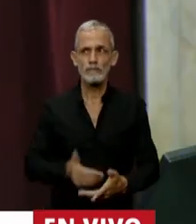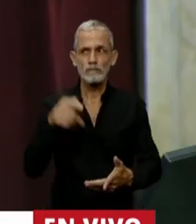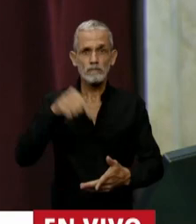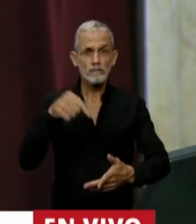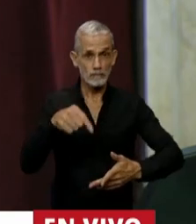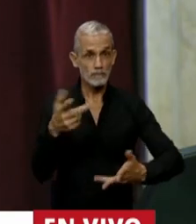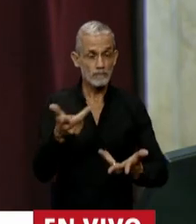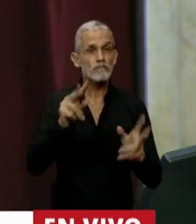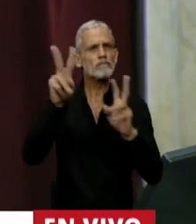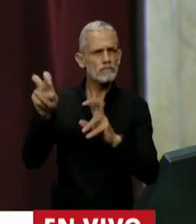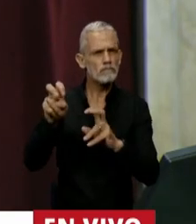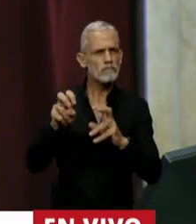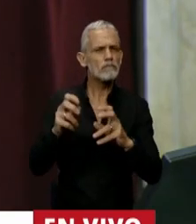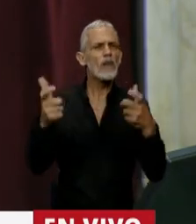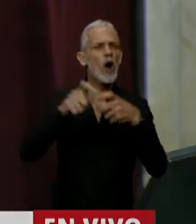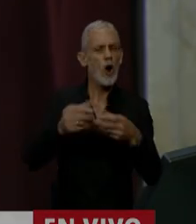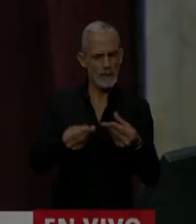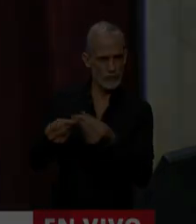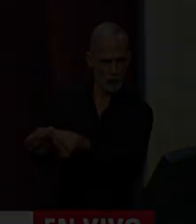Será traslado a la Comisión de Asuntos Constitucionales. Gracias. Gracias.